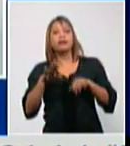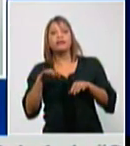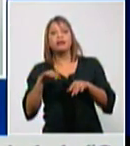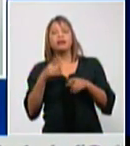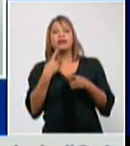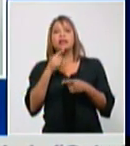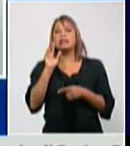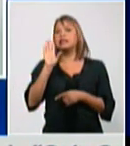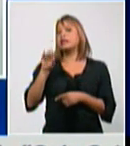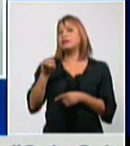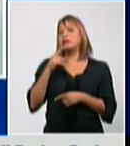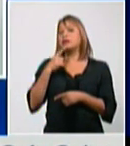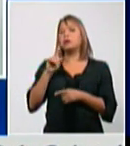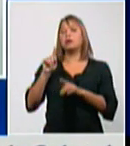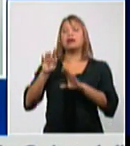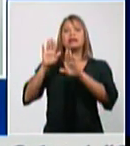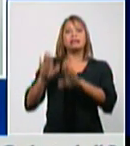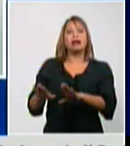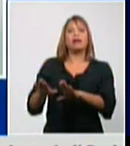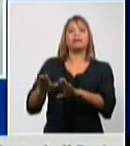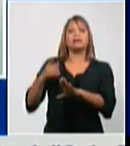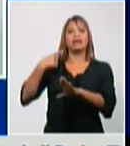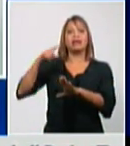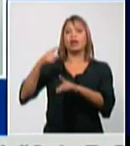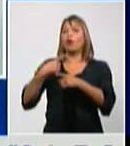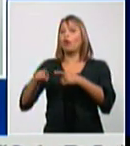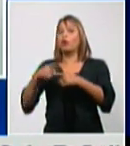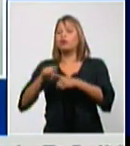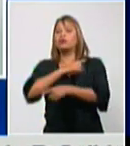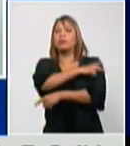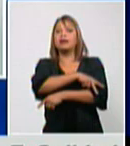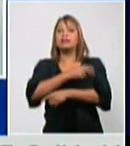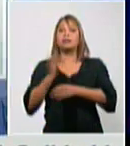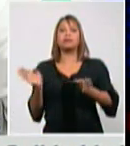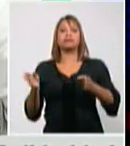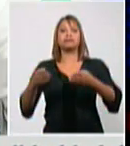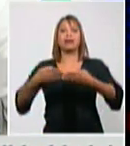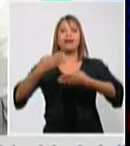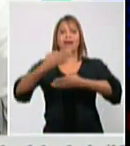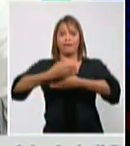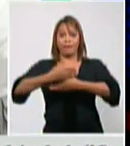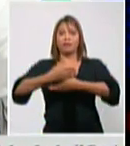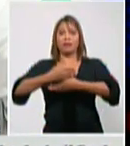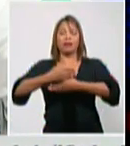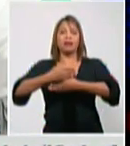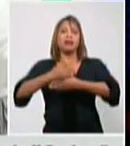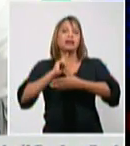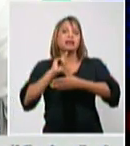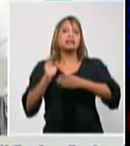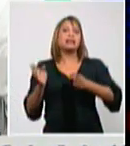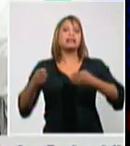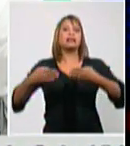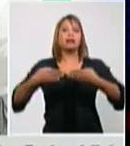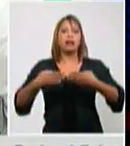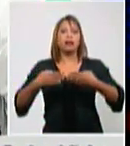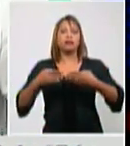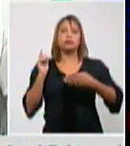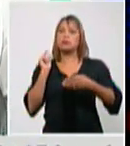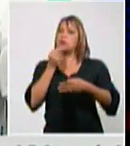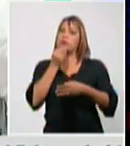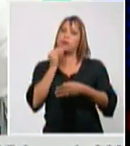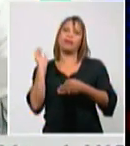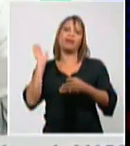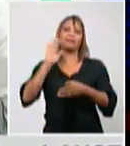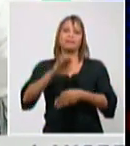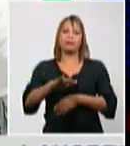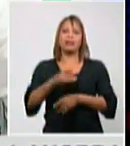estaban varados porque cuando se cerraron las fronteras no solo de Cuba sino del mundo entero pues realmente no podían venir y en